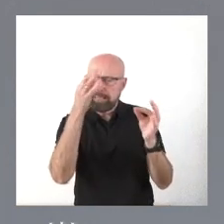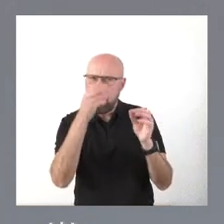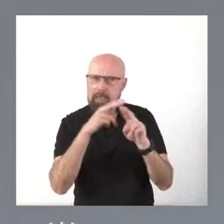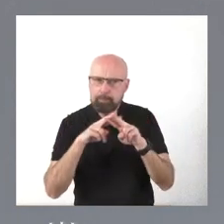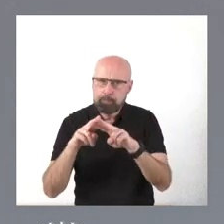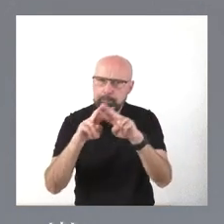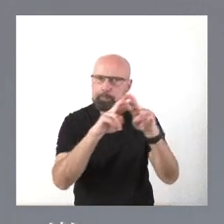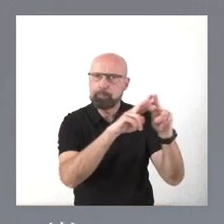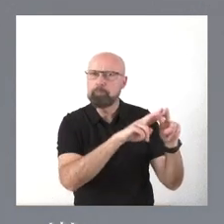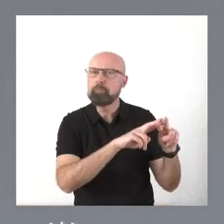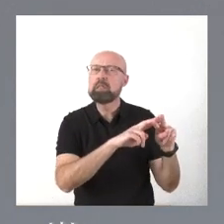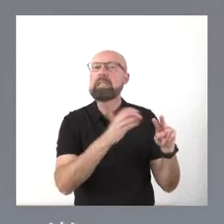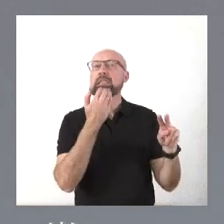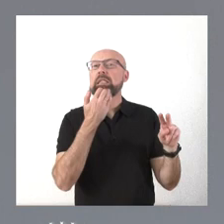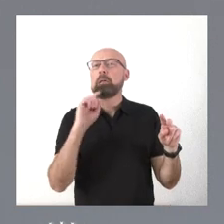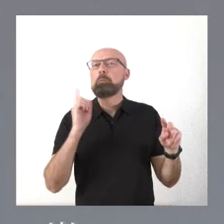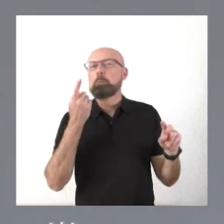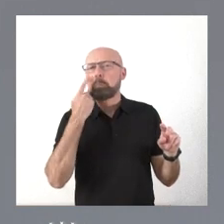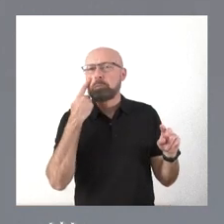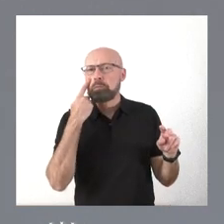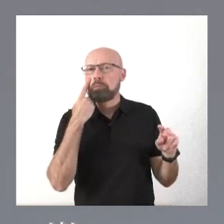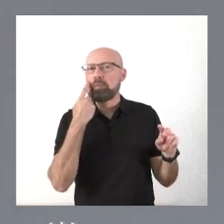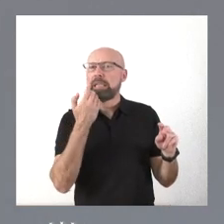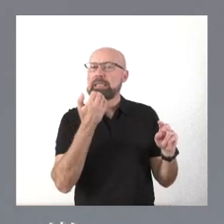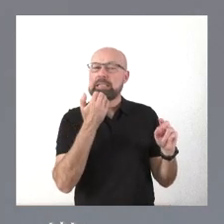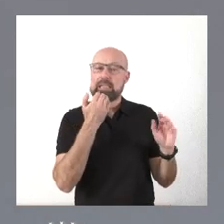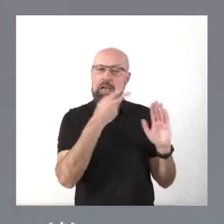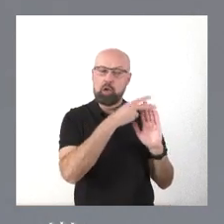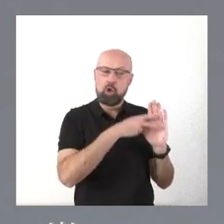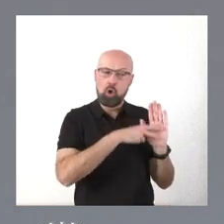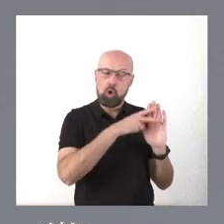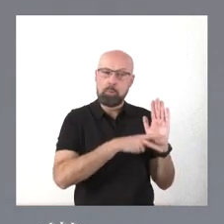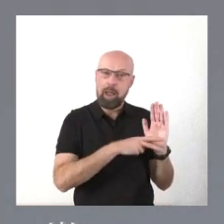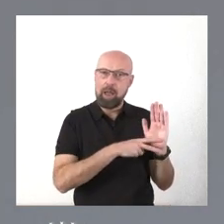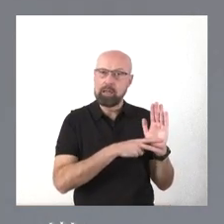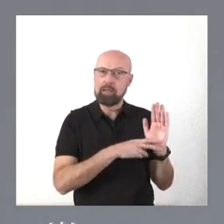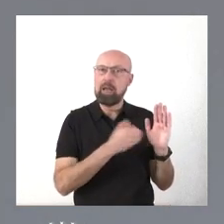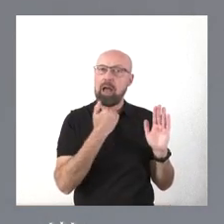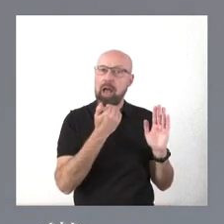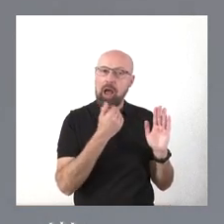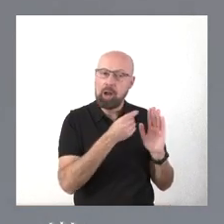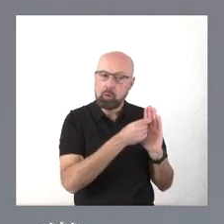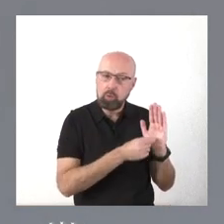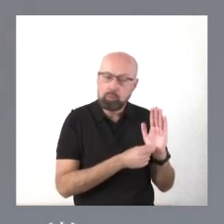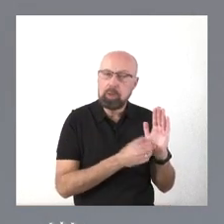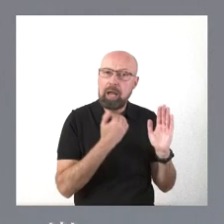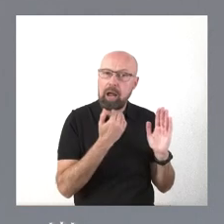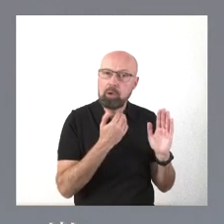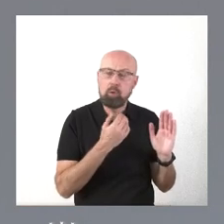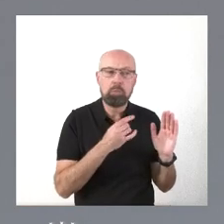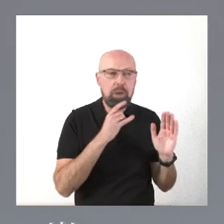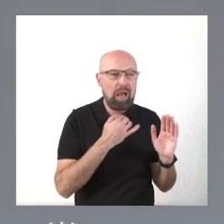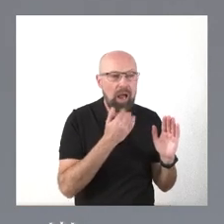se advierta que esas ordenanzas son perspectibles, pues afrontarlas. Pero me parece